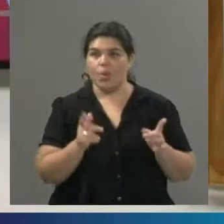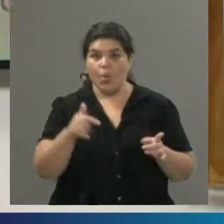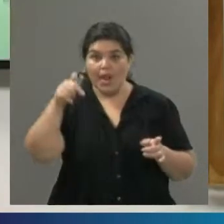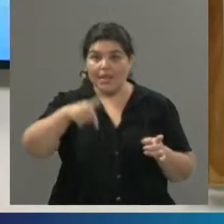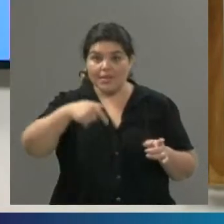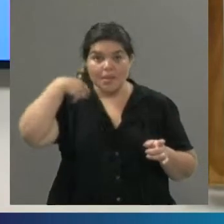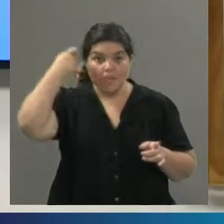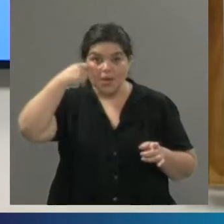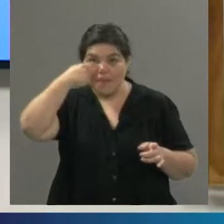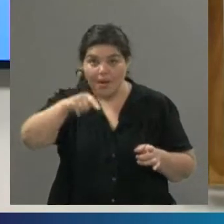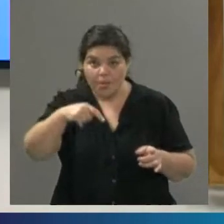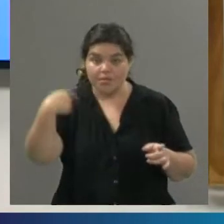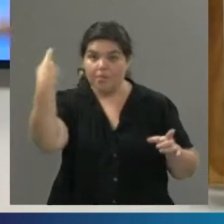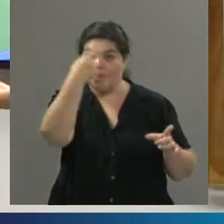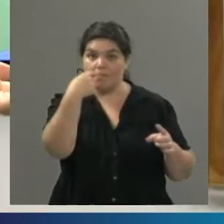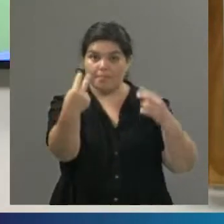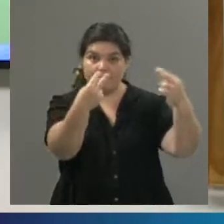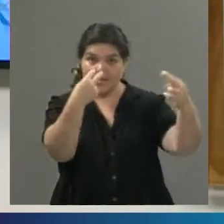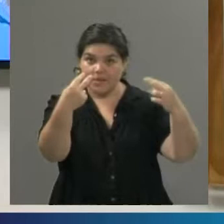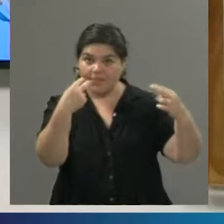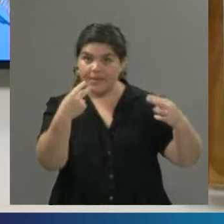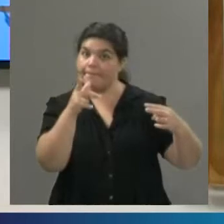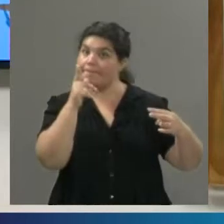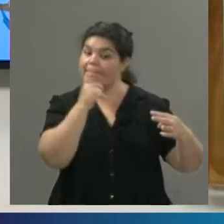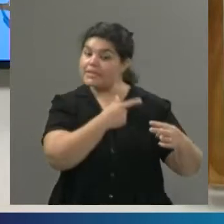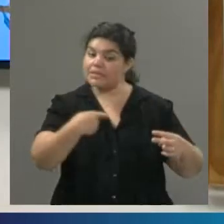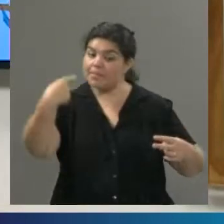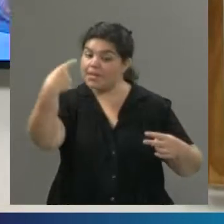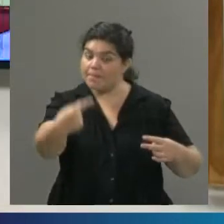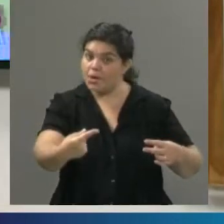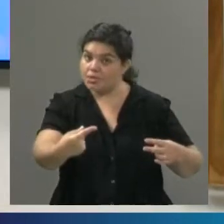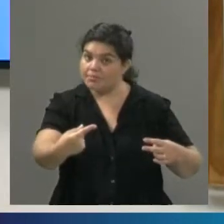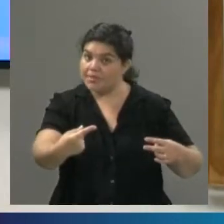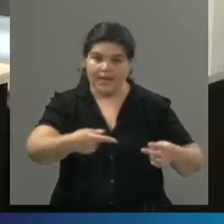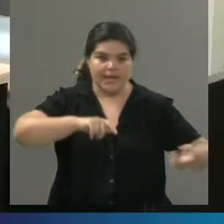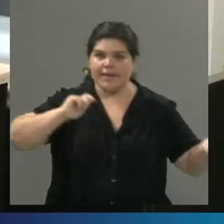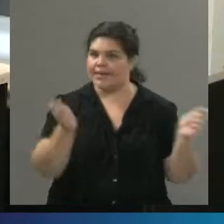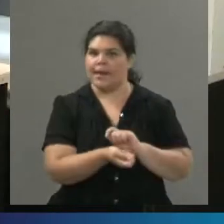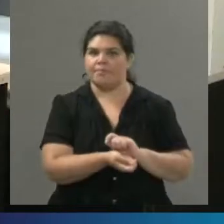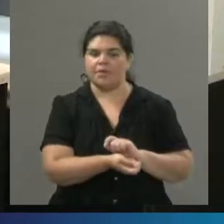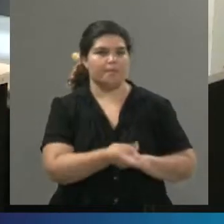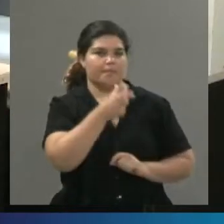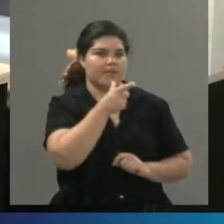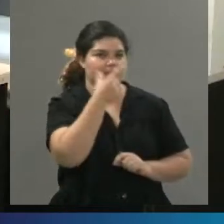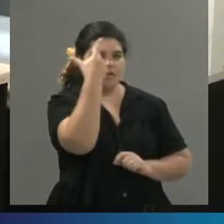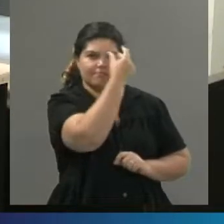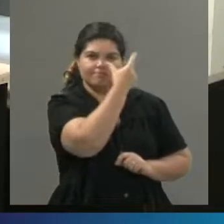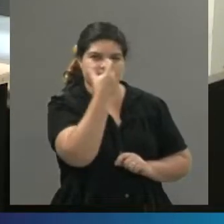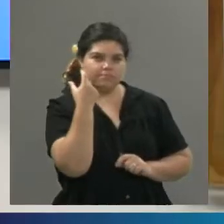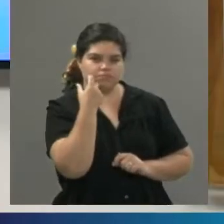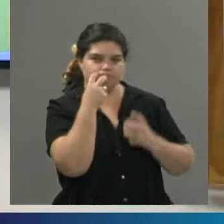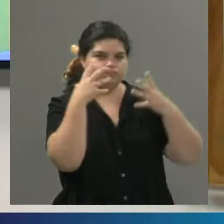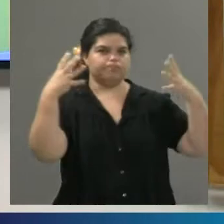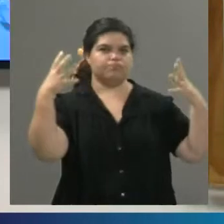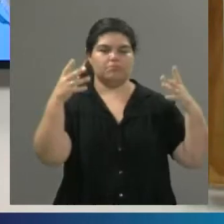programa, miren esta cara porque tal vez la semana que viene... No sé, se ocurre hacer otra cosa. poner botox. No, se va a tatuar la cara a lo mejor. No,